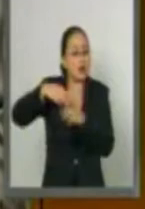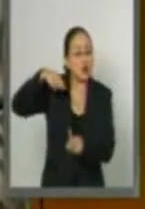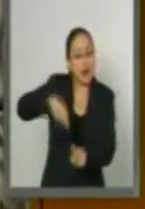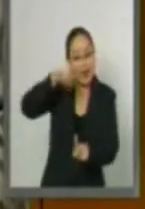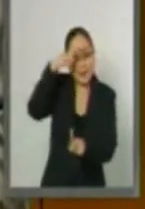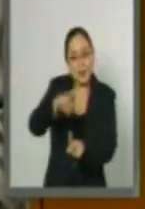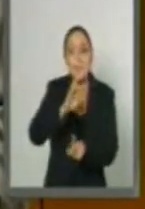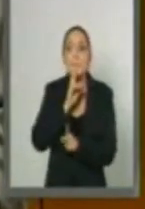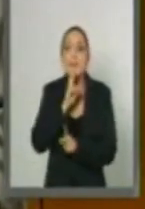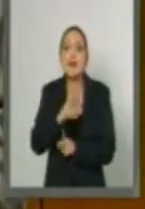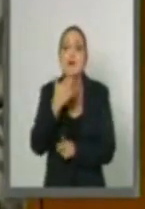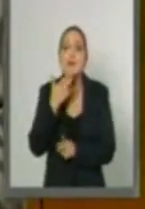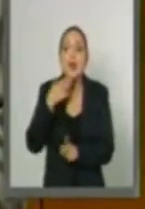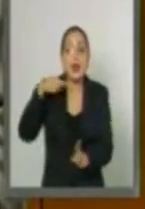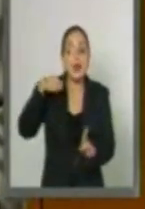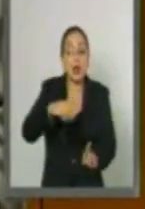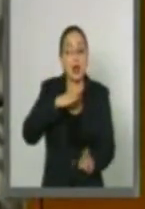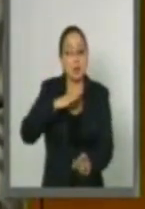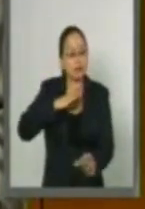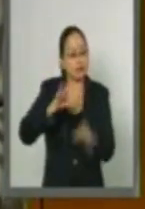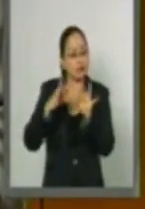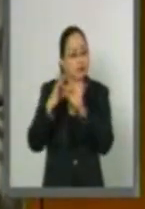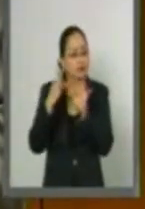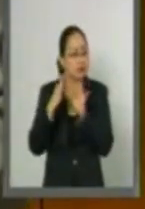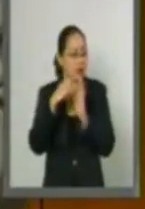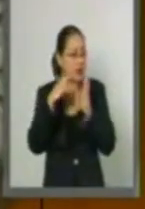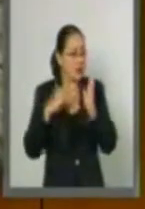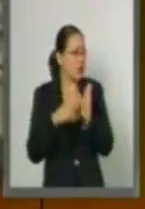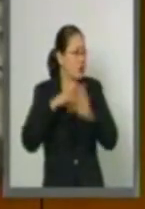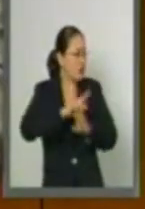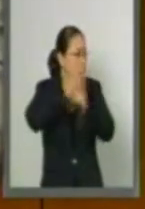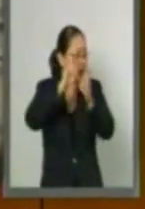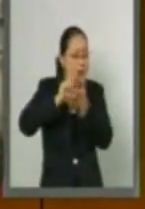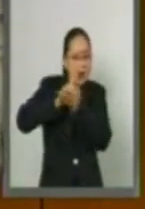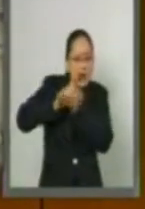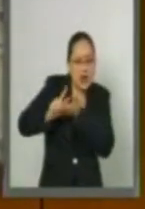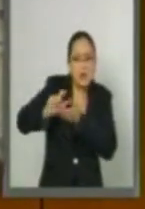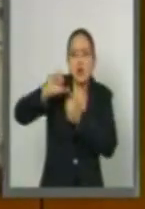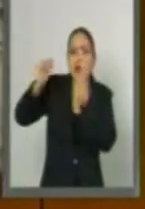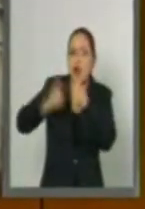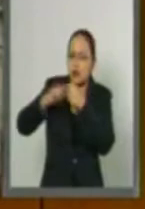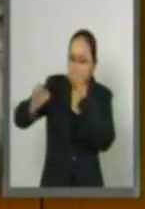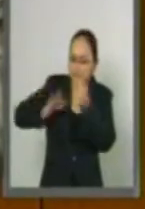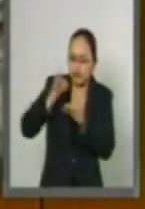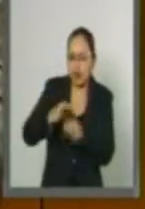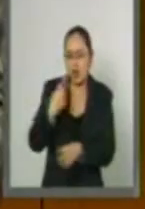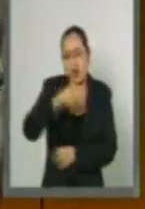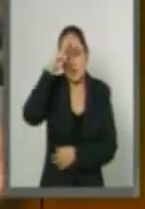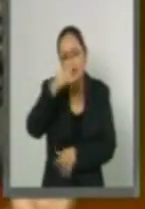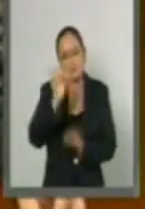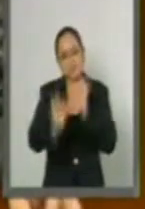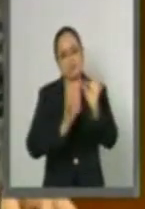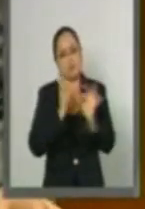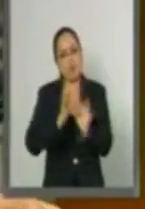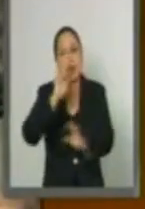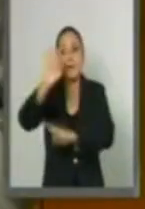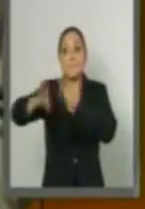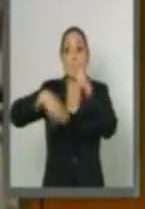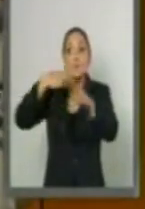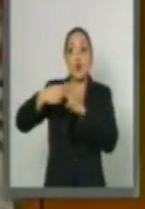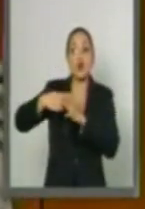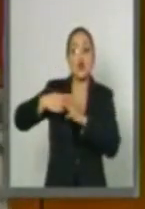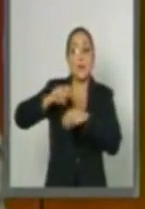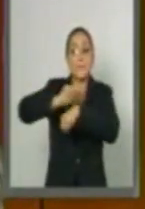más altos estándares de calidad en materia de sanidad e inocuidad. En el ranking mundial de los